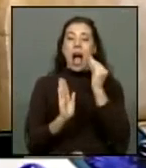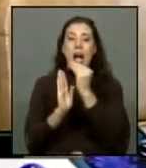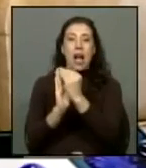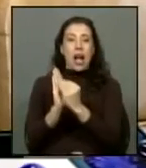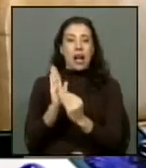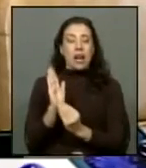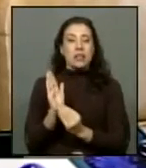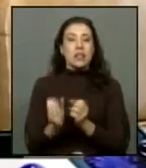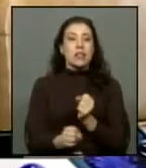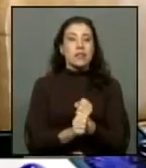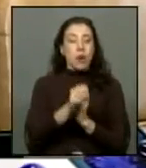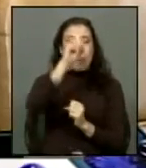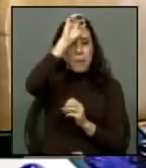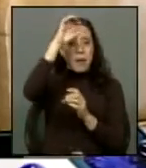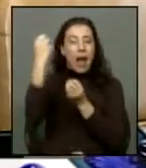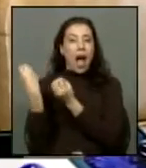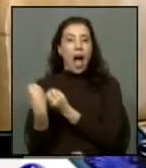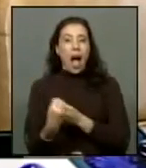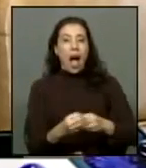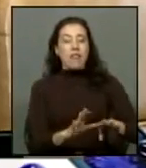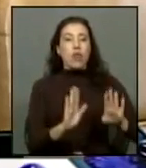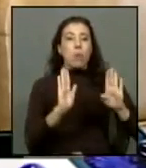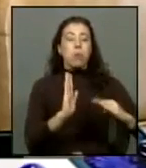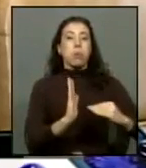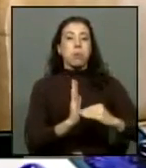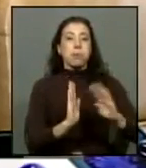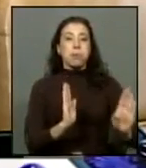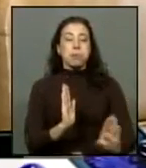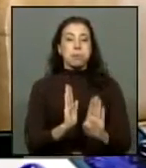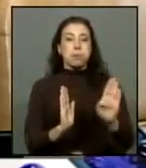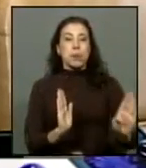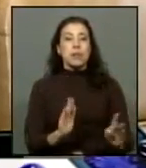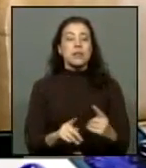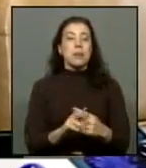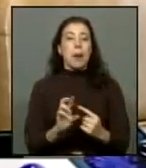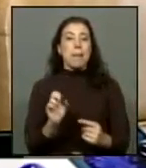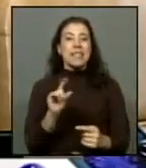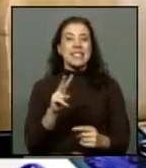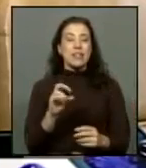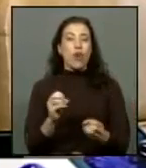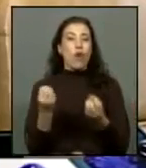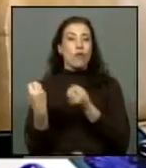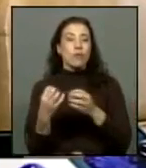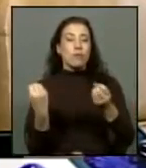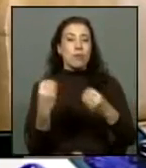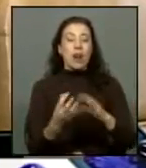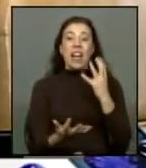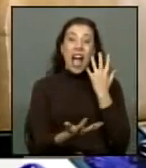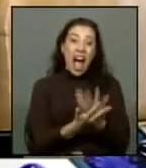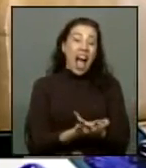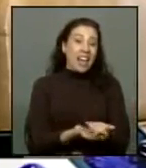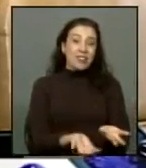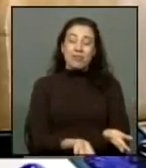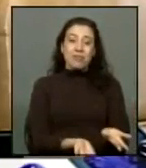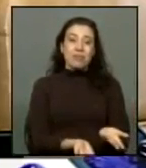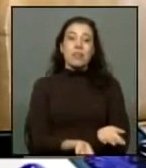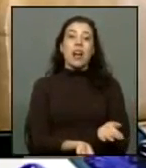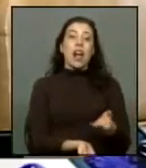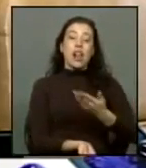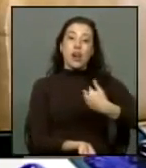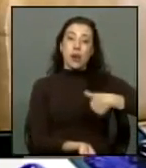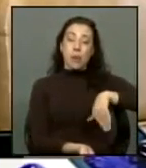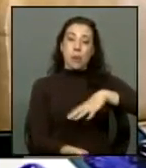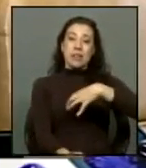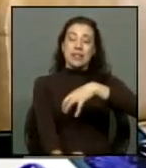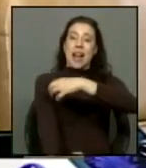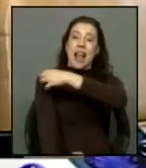de faenas mineras abandonadas y paralizadas de pasivos ambientales que están presentes lamentablemente en nuestra región